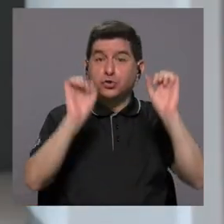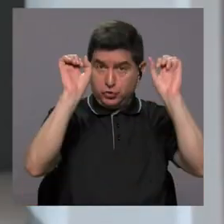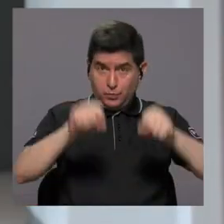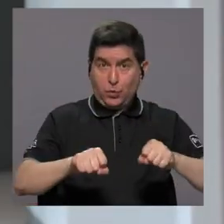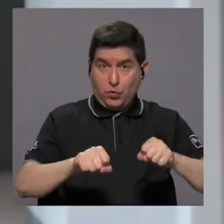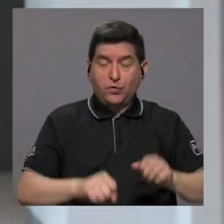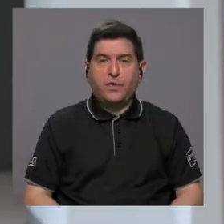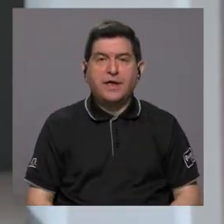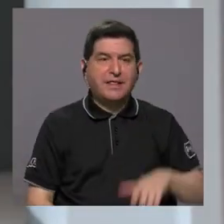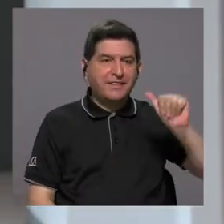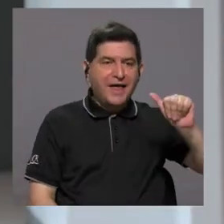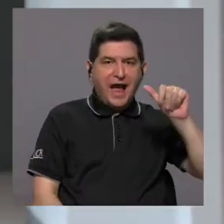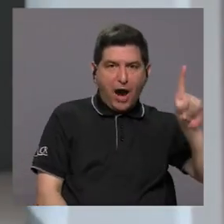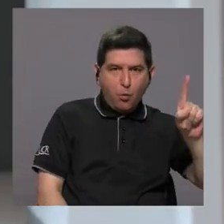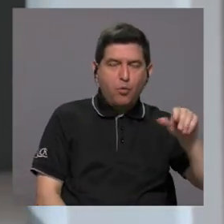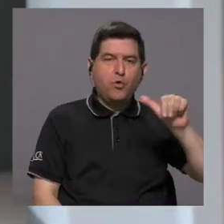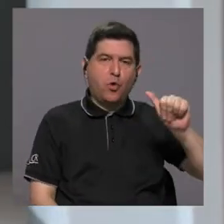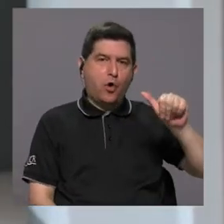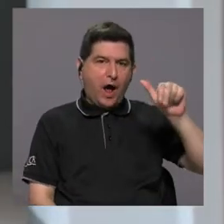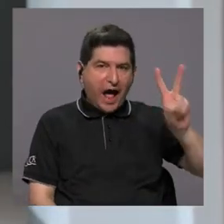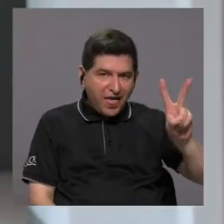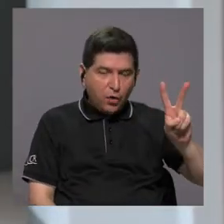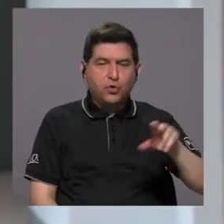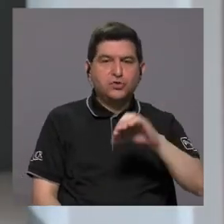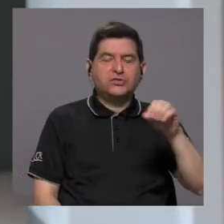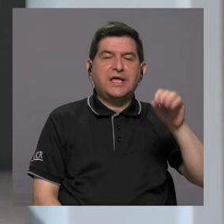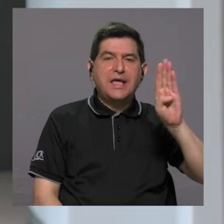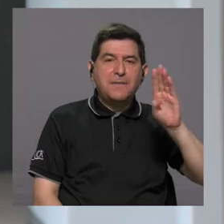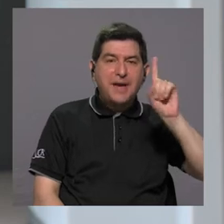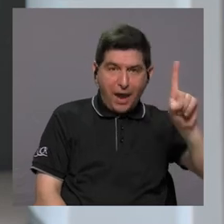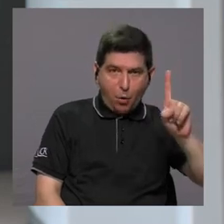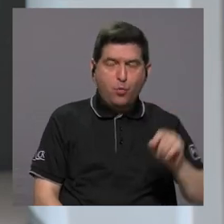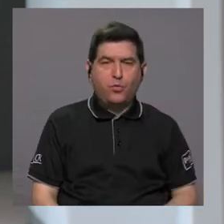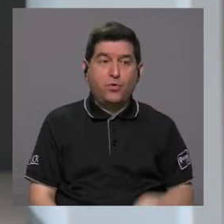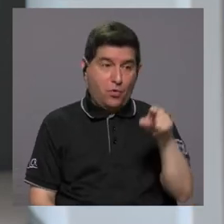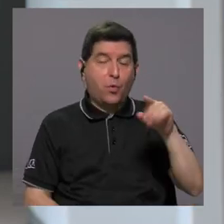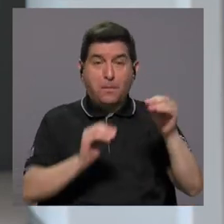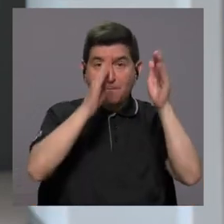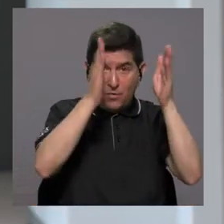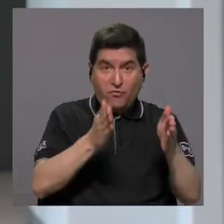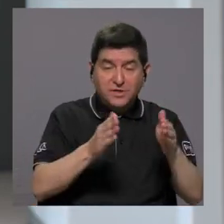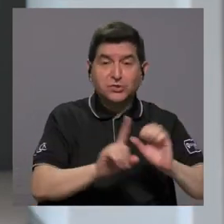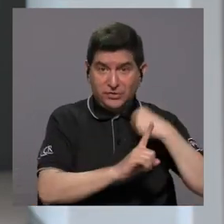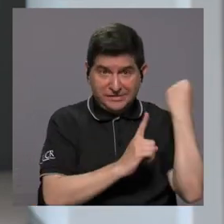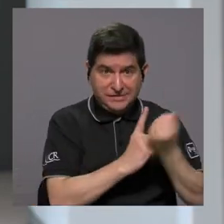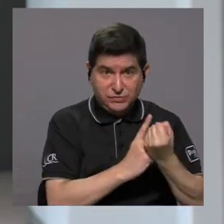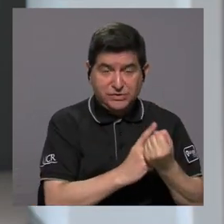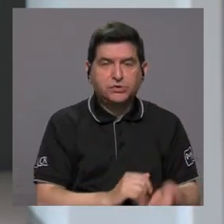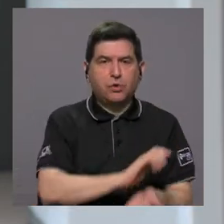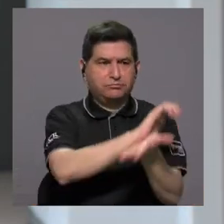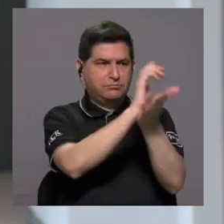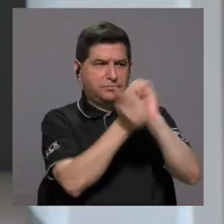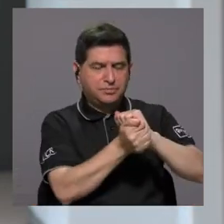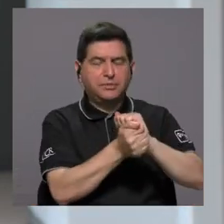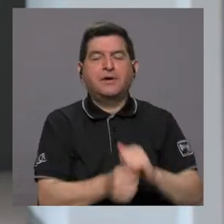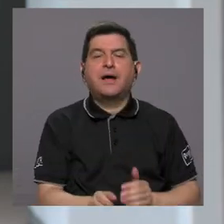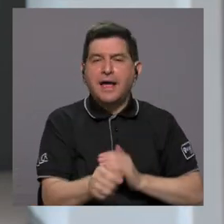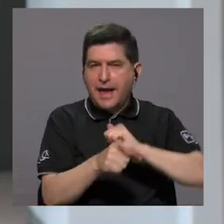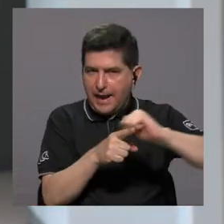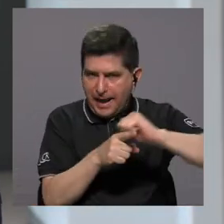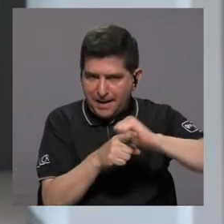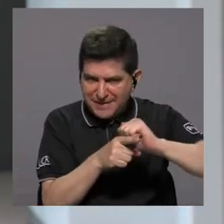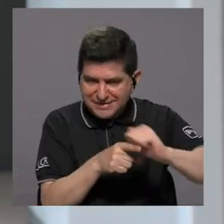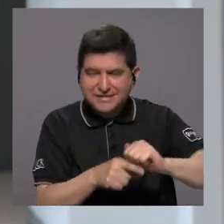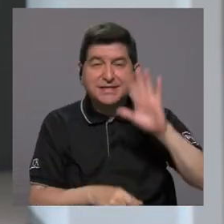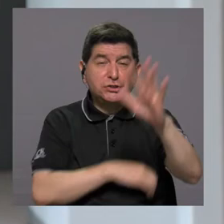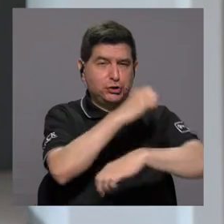de A1, A2 y B1 que estaban los profesores, a una capacitación